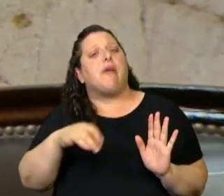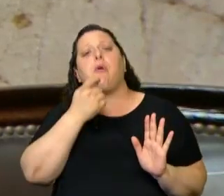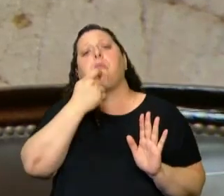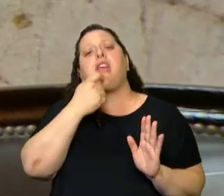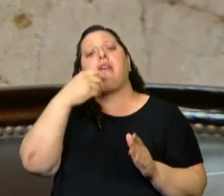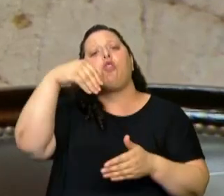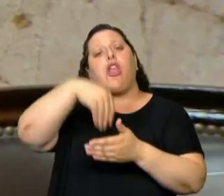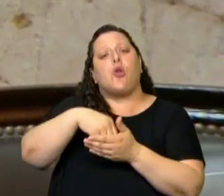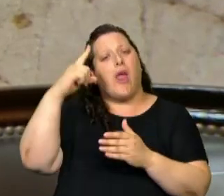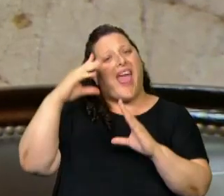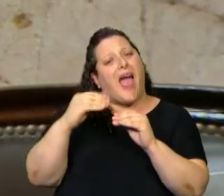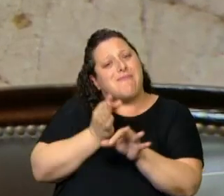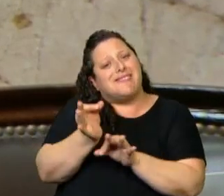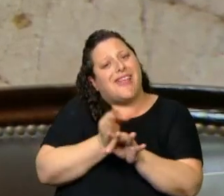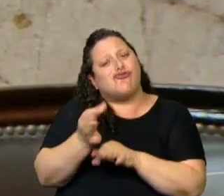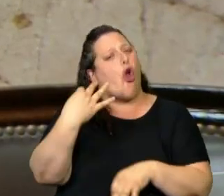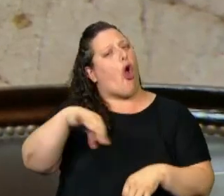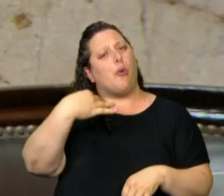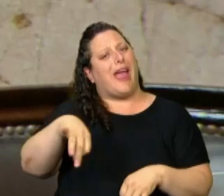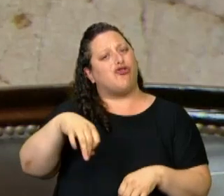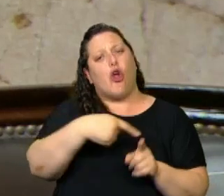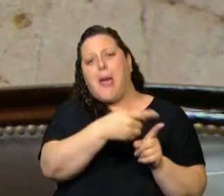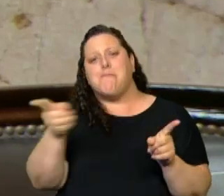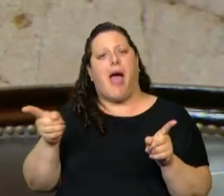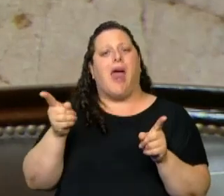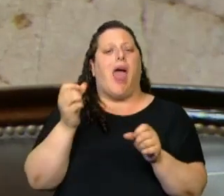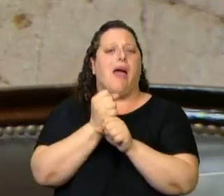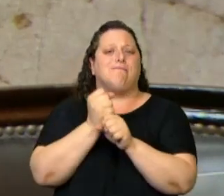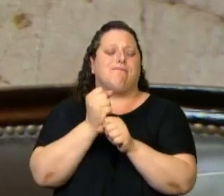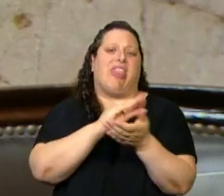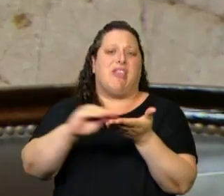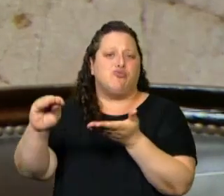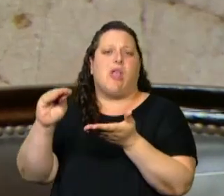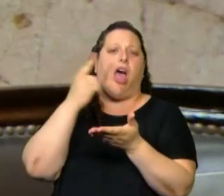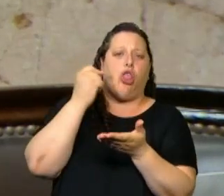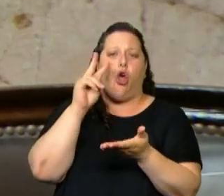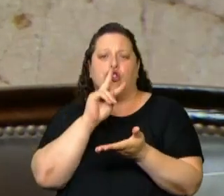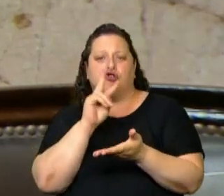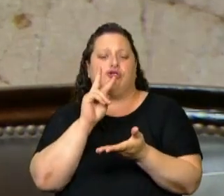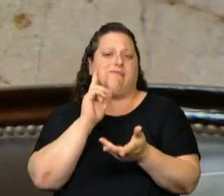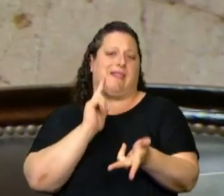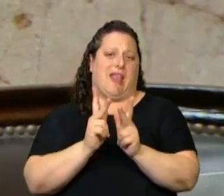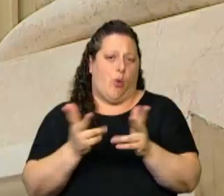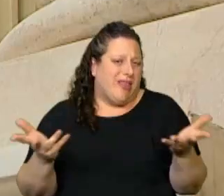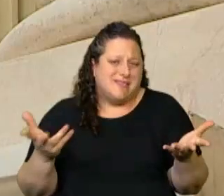Estado, para los diputados y las diputadas en lengua de seña. Porque cuando hablamos de que